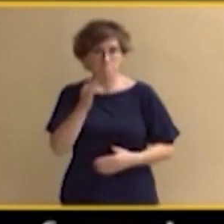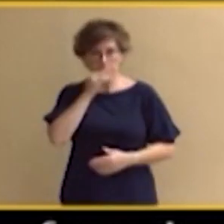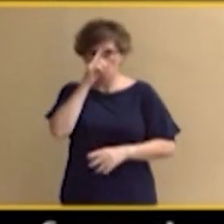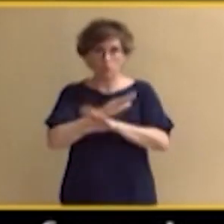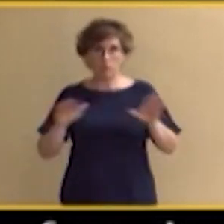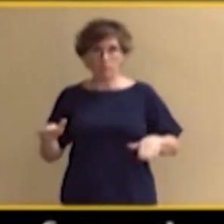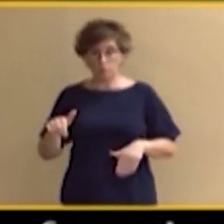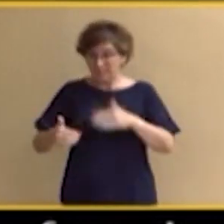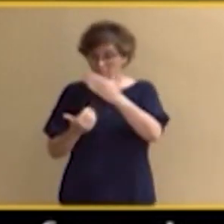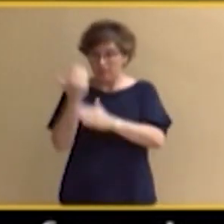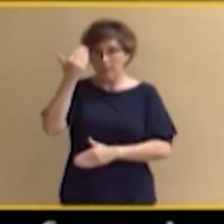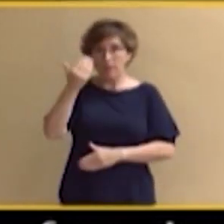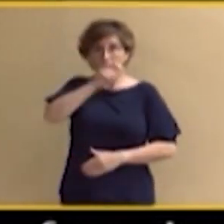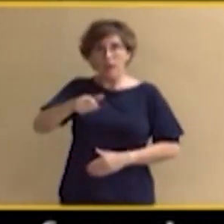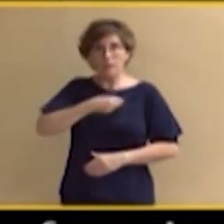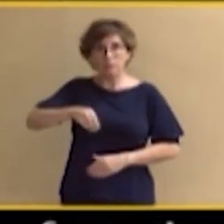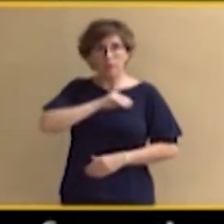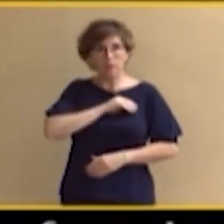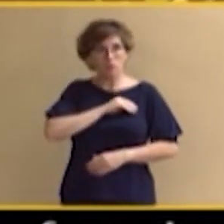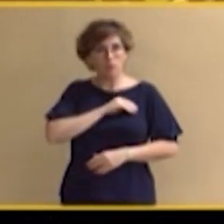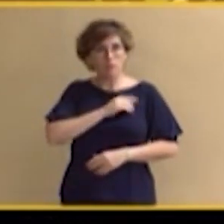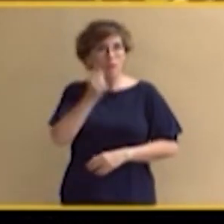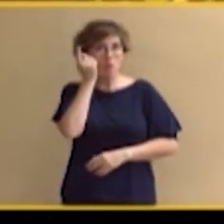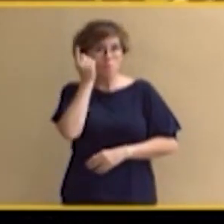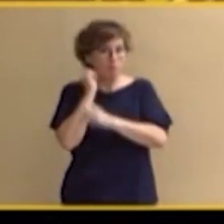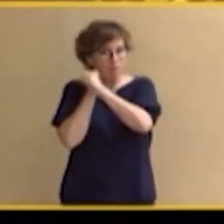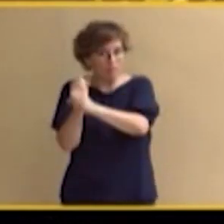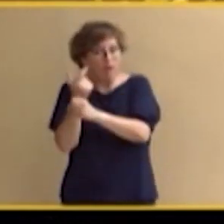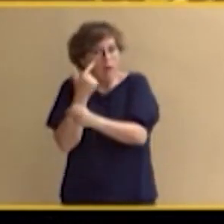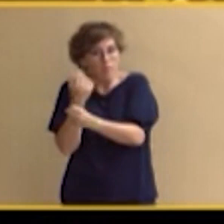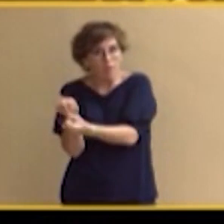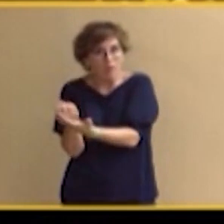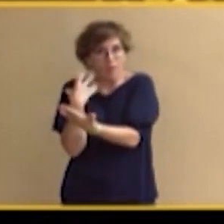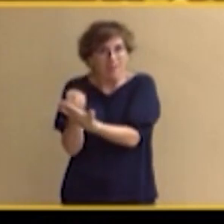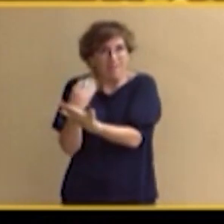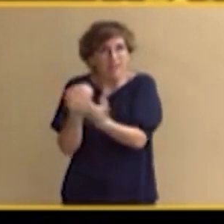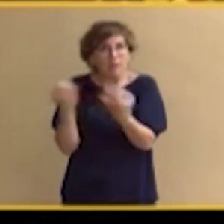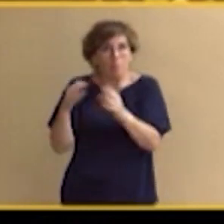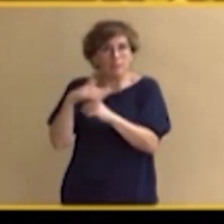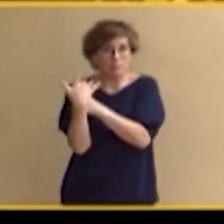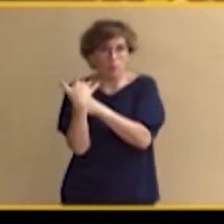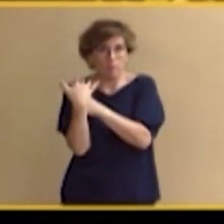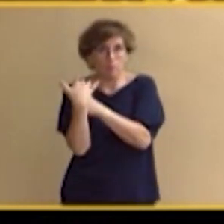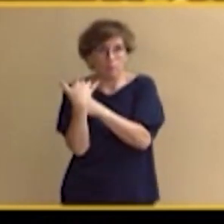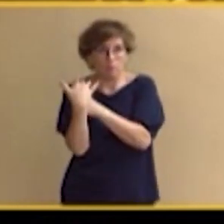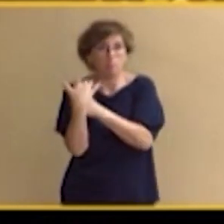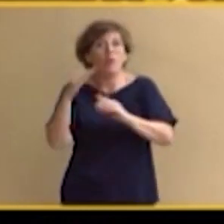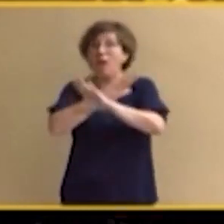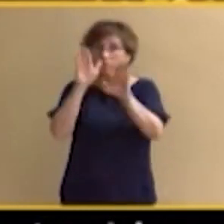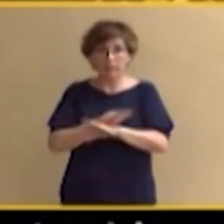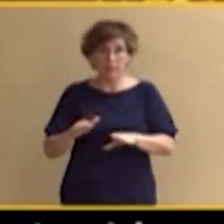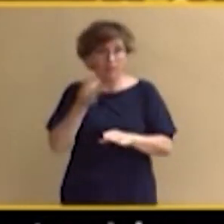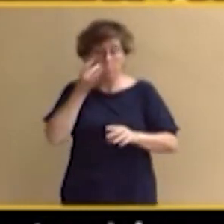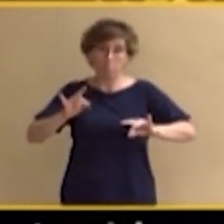mañana pegados al móvil como una actualización de esa España de los transistores felizmente pasada. Y lo peor de todo, para nada.